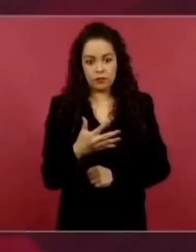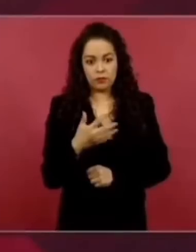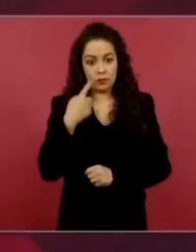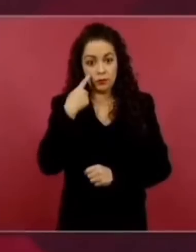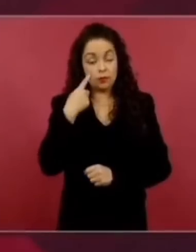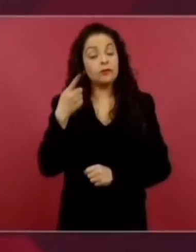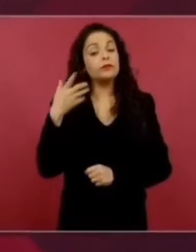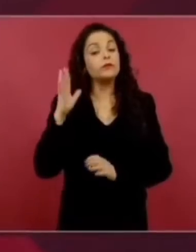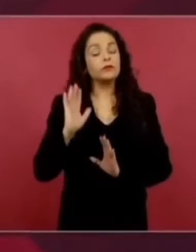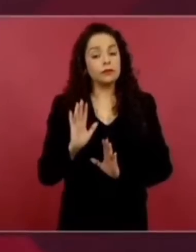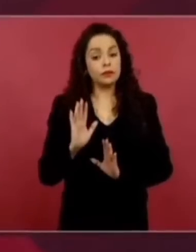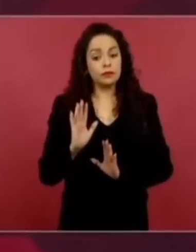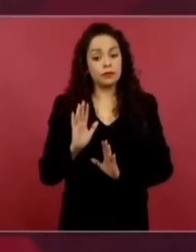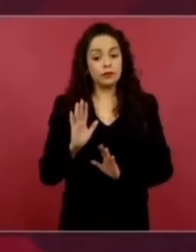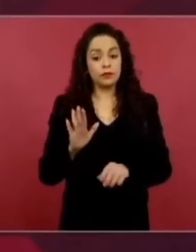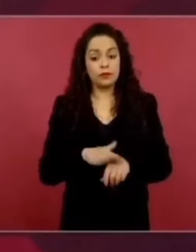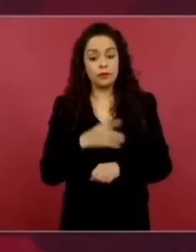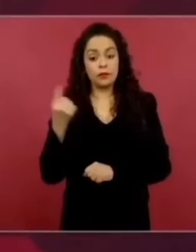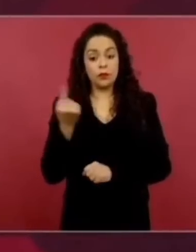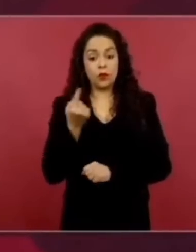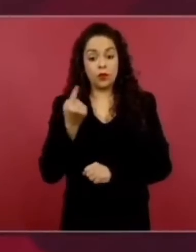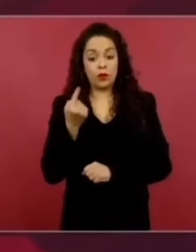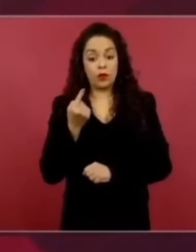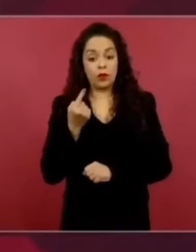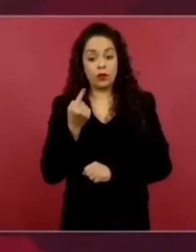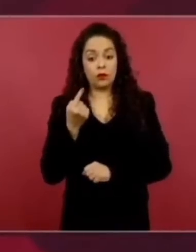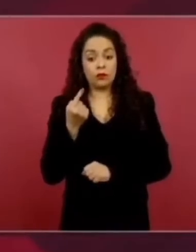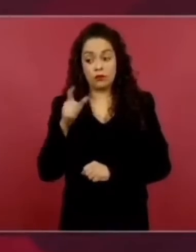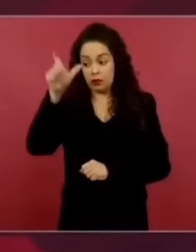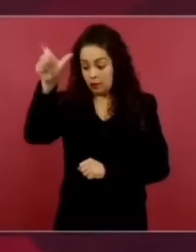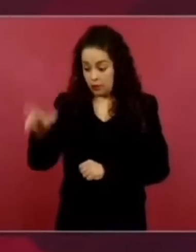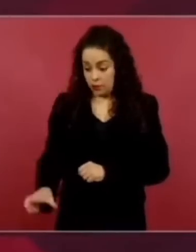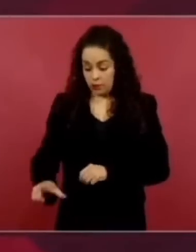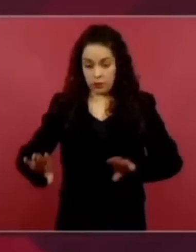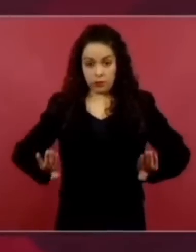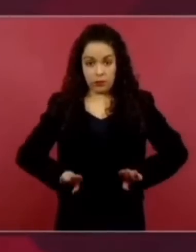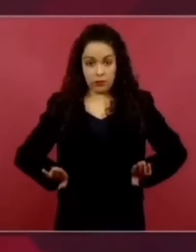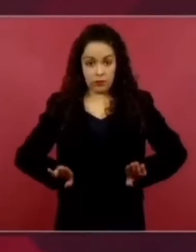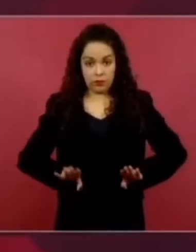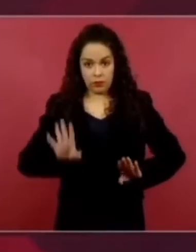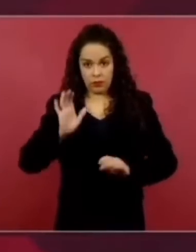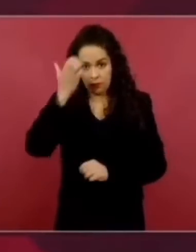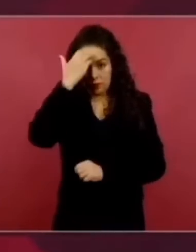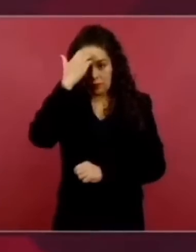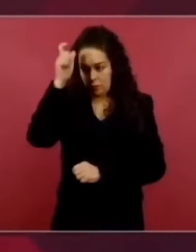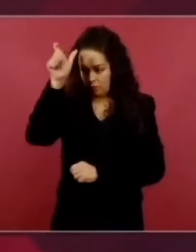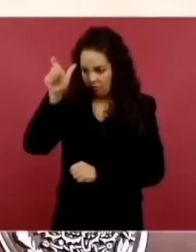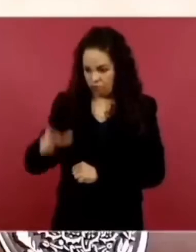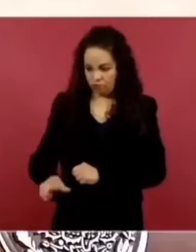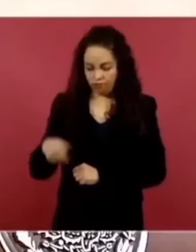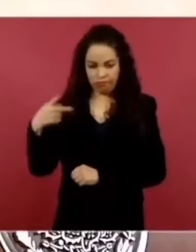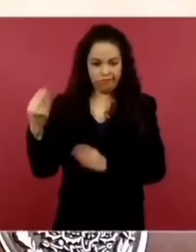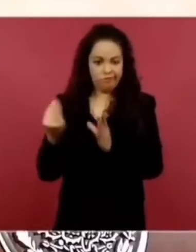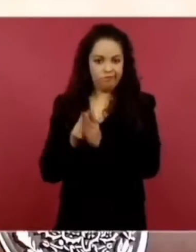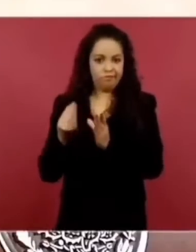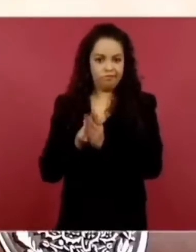pública de la persona de que se trate.